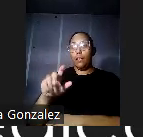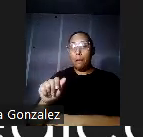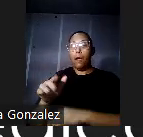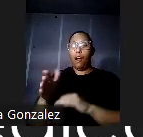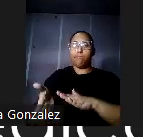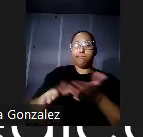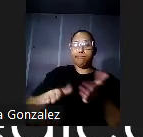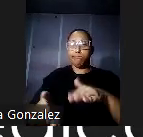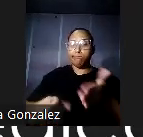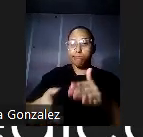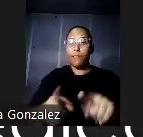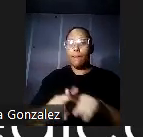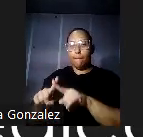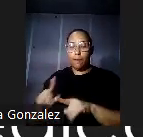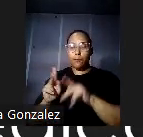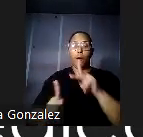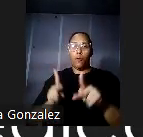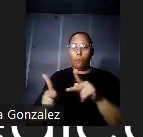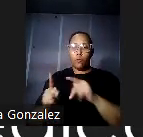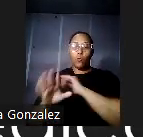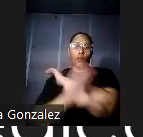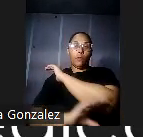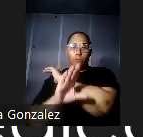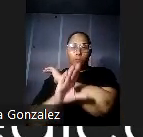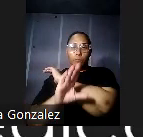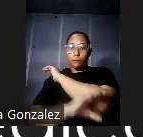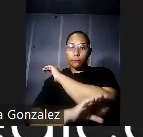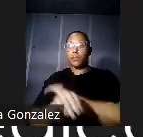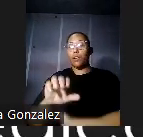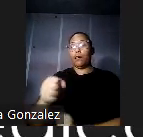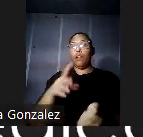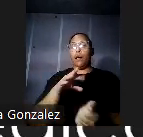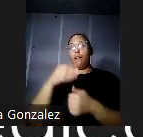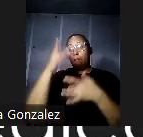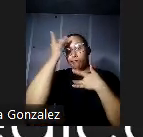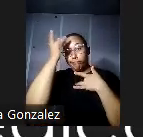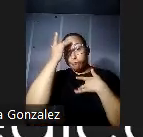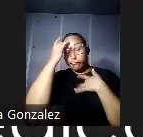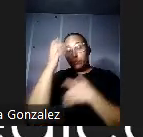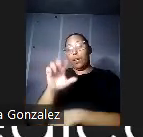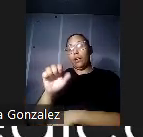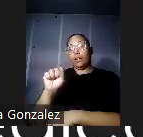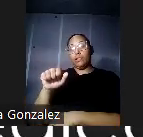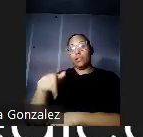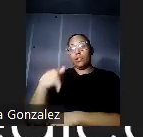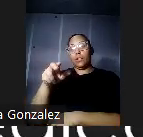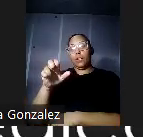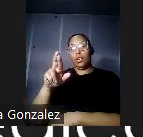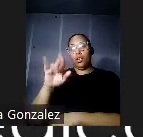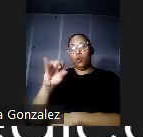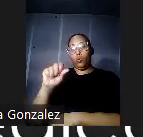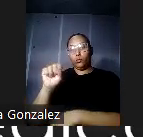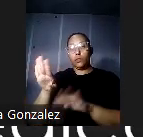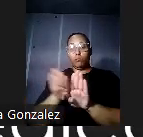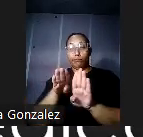causada por la anquilostomiasis. Además, sus estudios y tratamientos sobre el SPRU abrieron un vasto campo en la